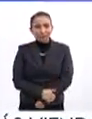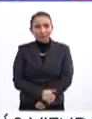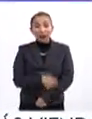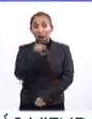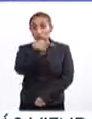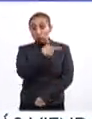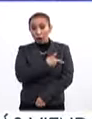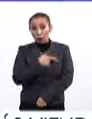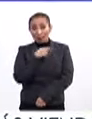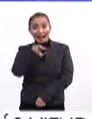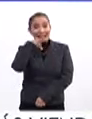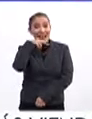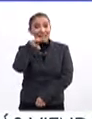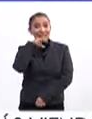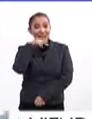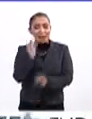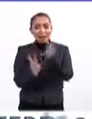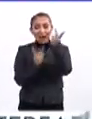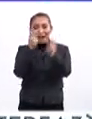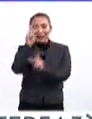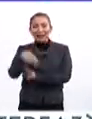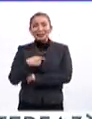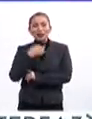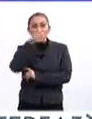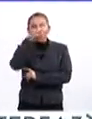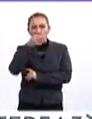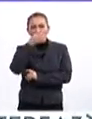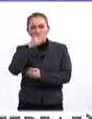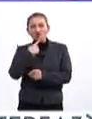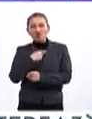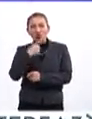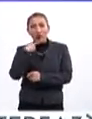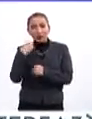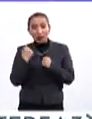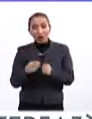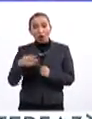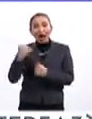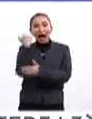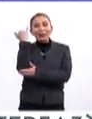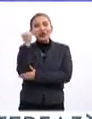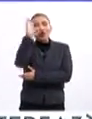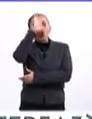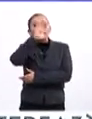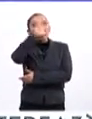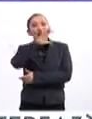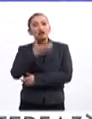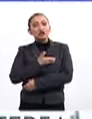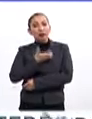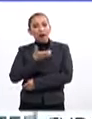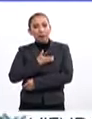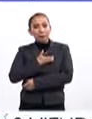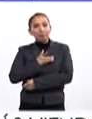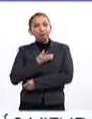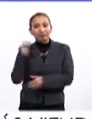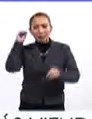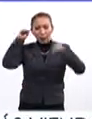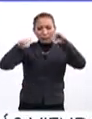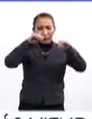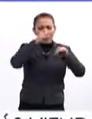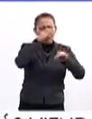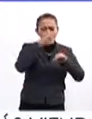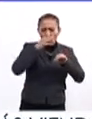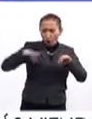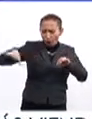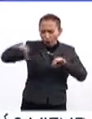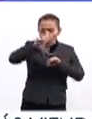Si te gusta la Navidad y las plantas de Nochebuena, seguramente te va a encantar el Jardín Cultural del Zócalo, instalación floral